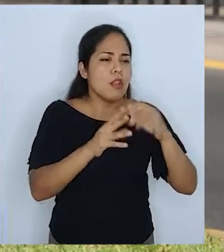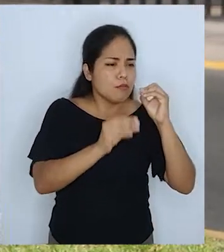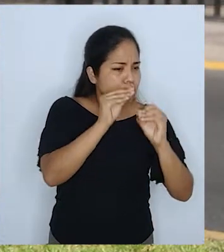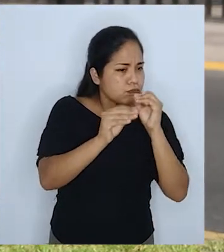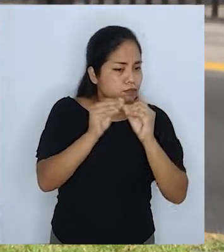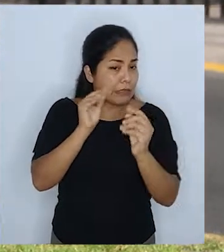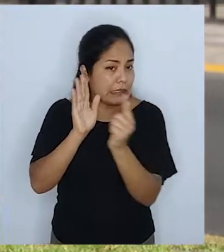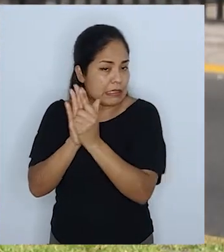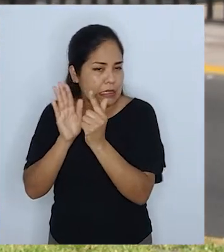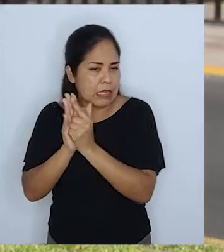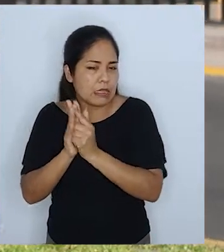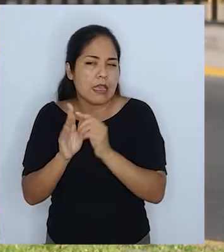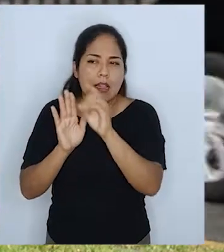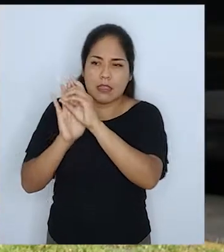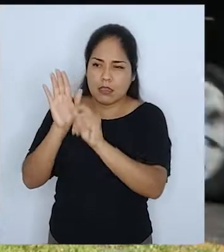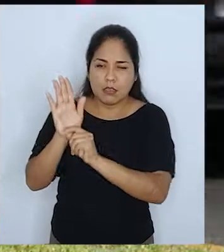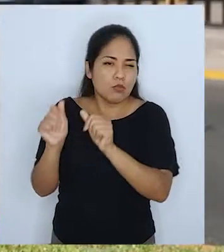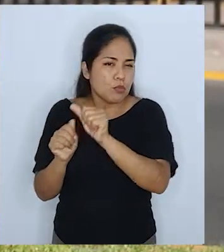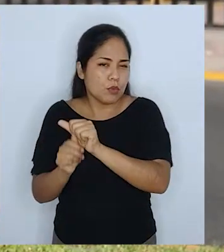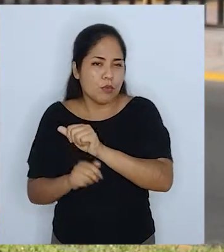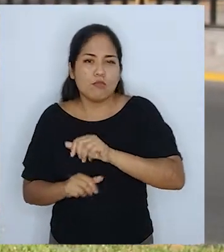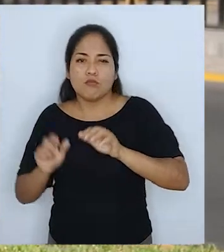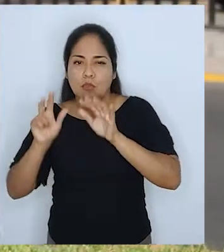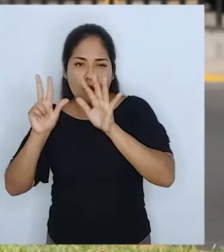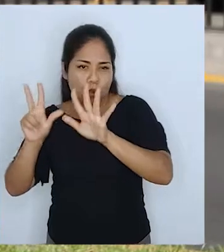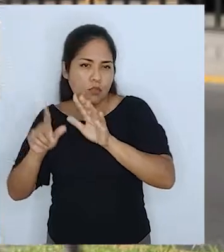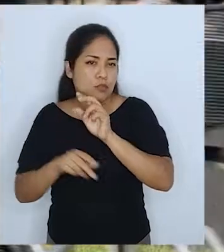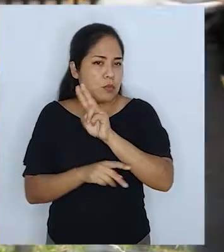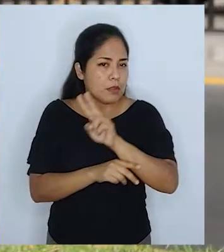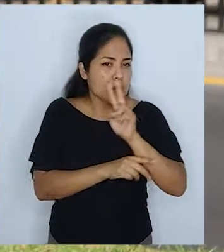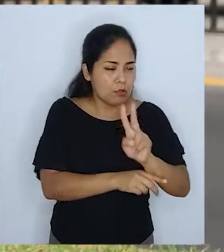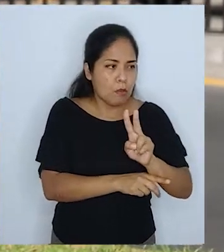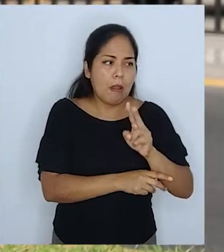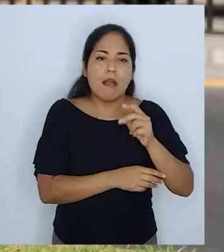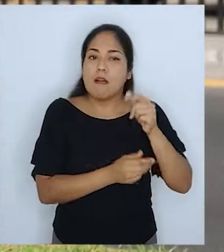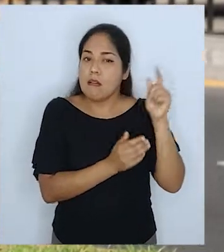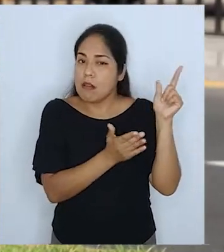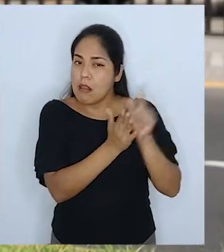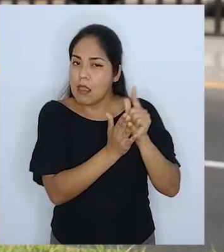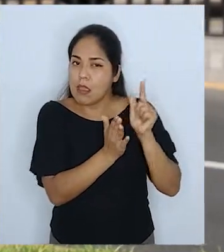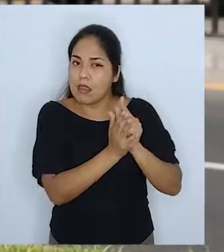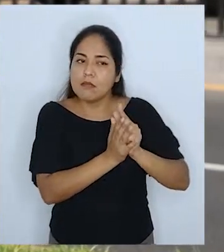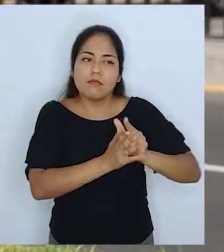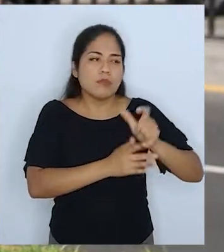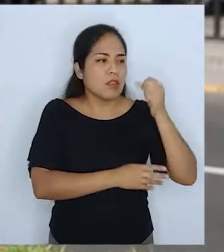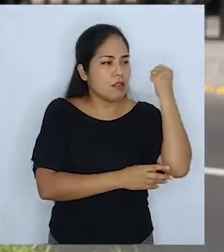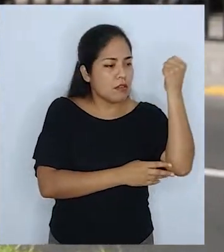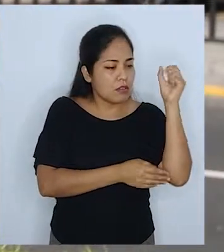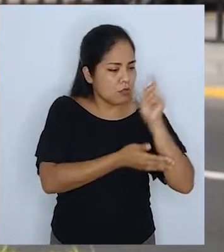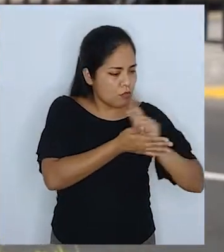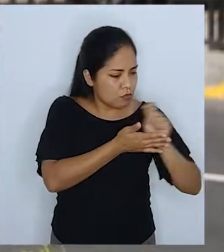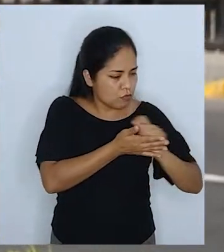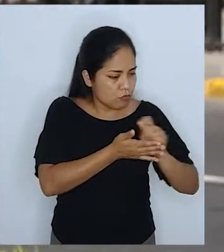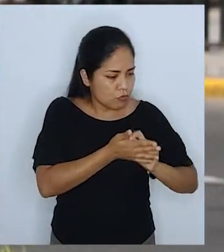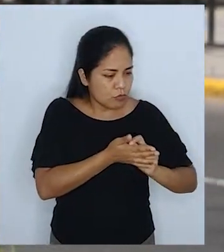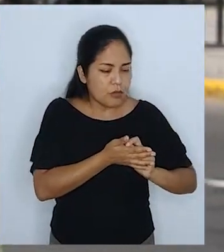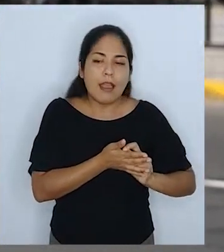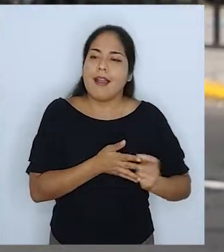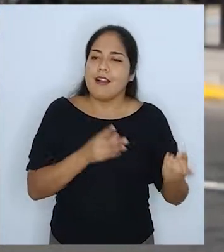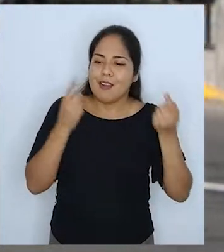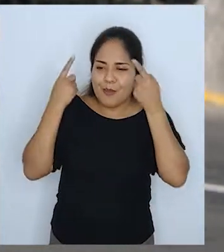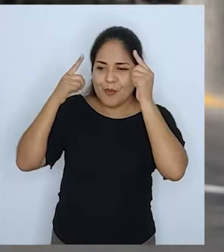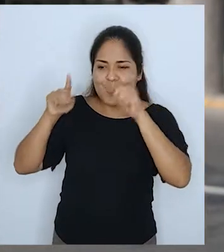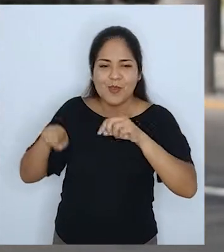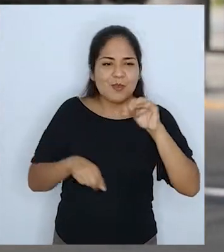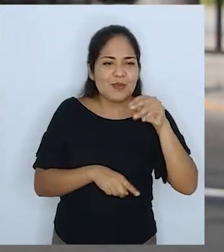incorpora disposiciones al Decreto Legislativo 822, Ley sobre Derechos de Autor, a fin de implementar el Tratado de Marrakech. Esto